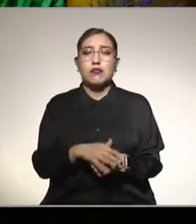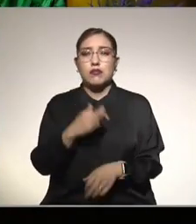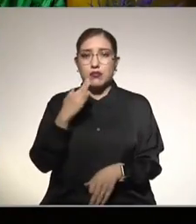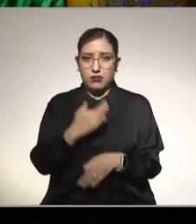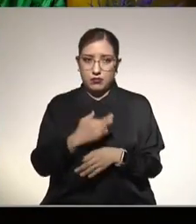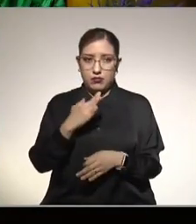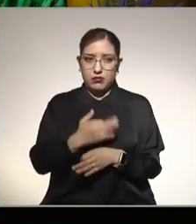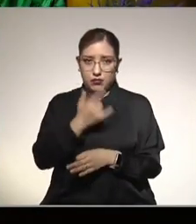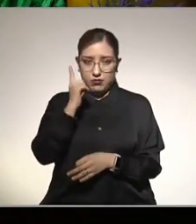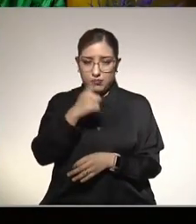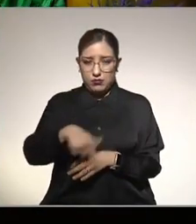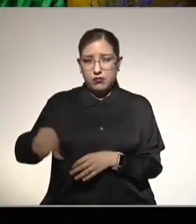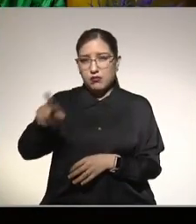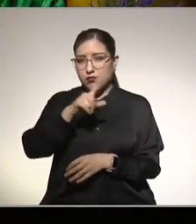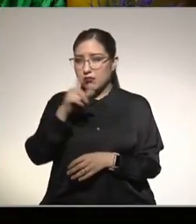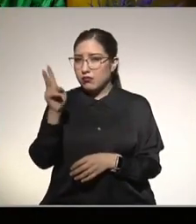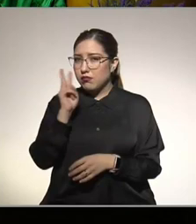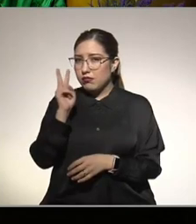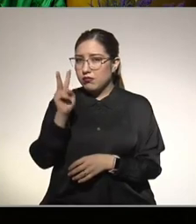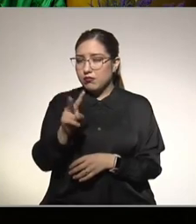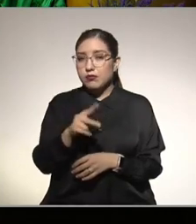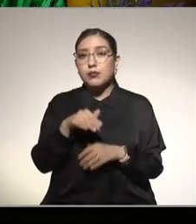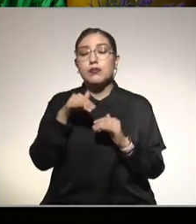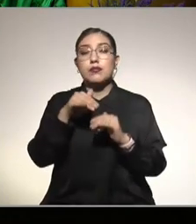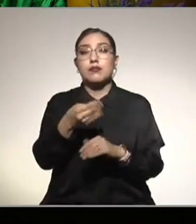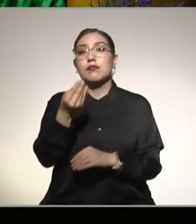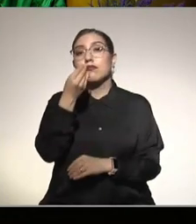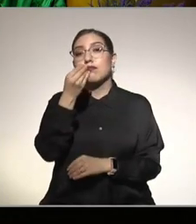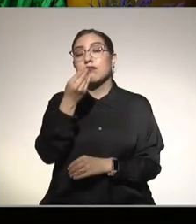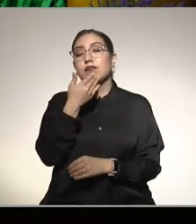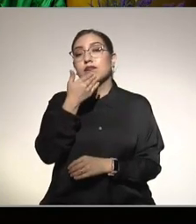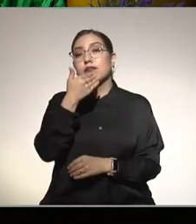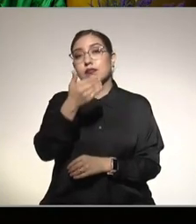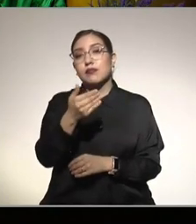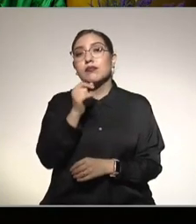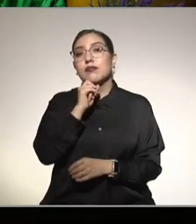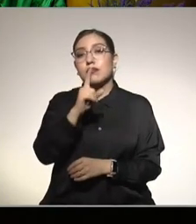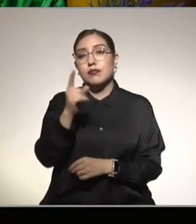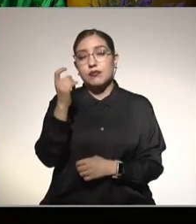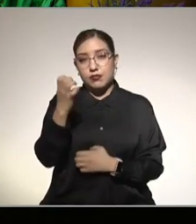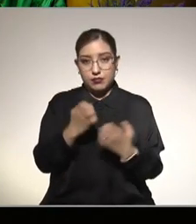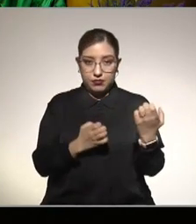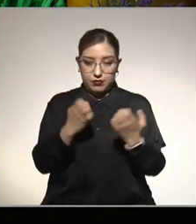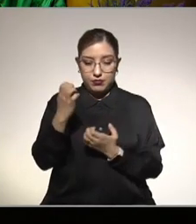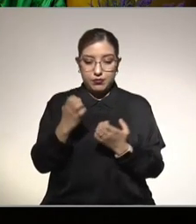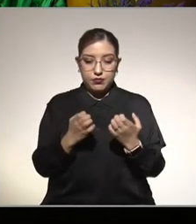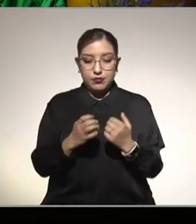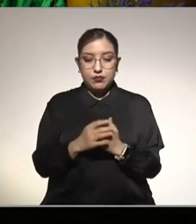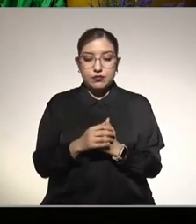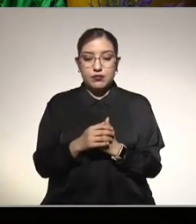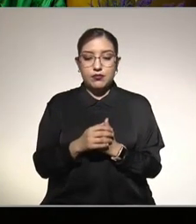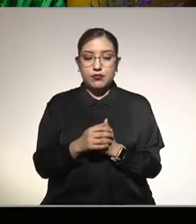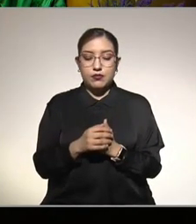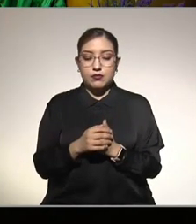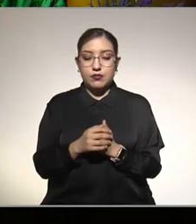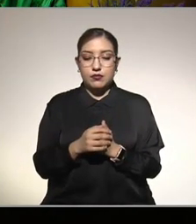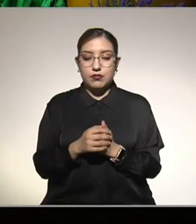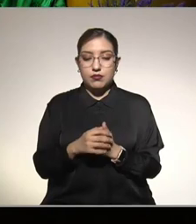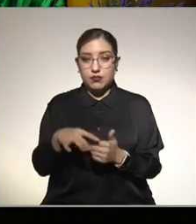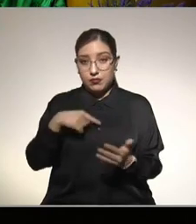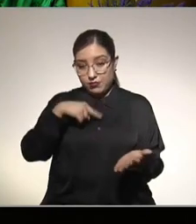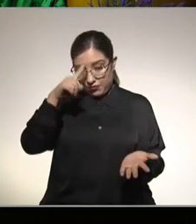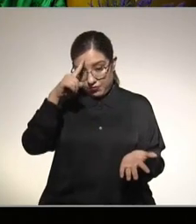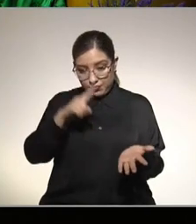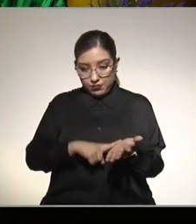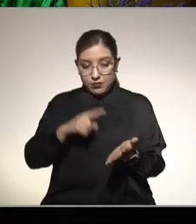se metieran de lleno al tema de en cuanto a comer adecuadamente y ejercicio pues yo creo que no hay una receta